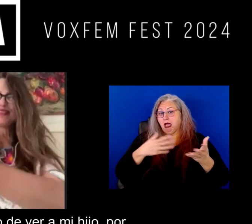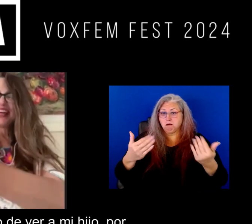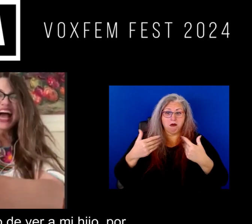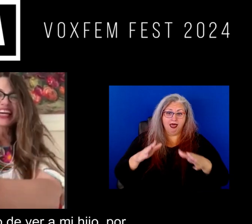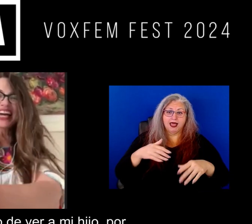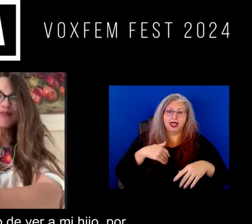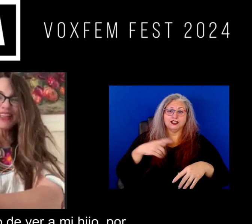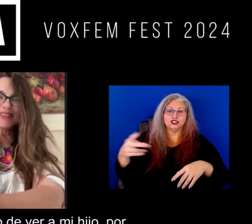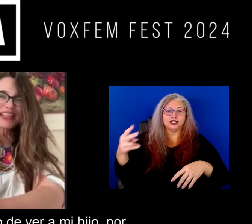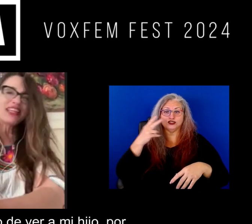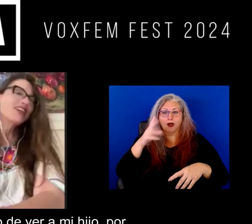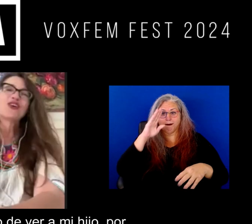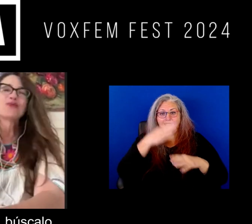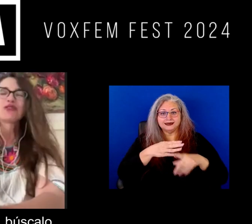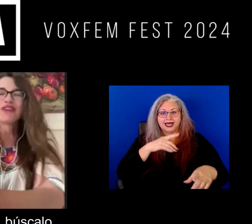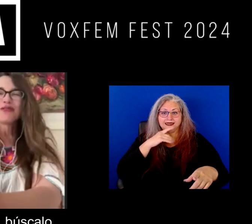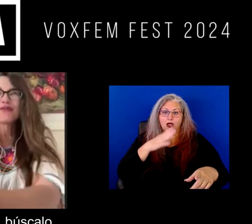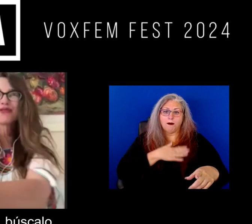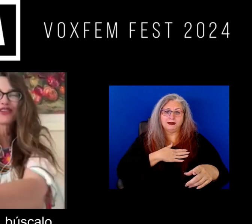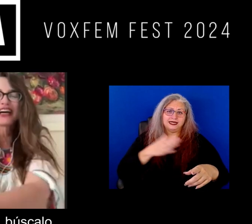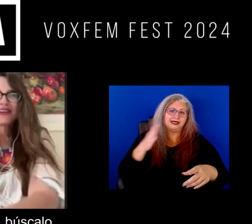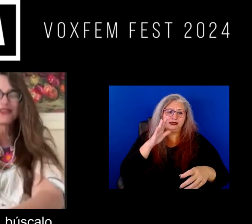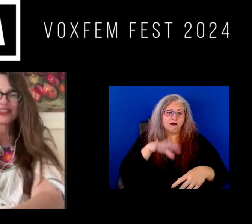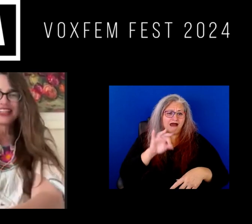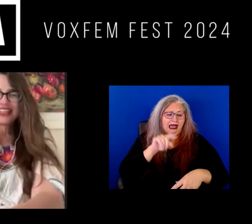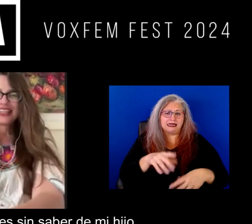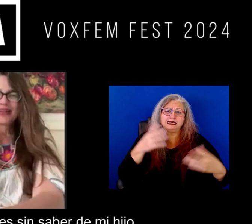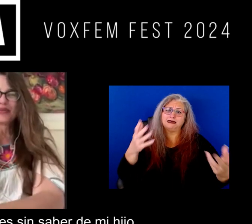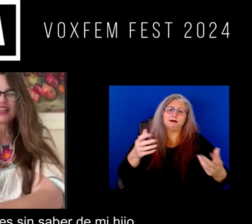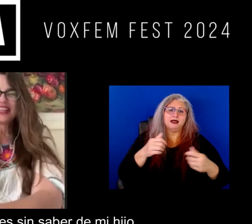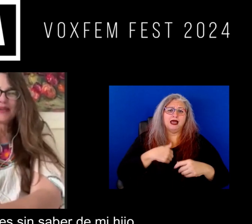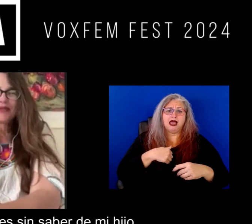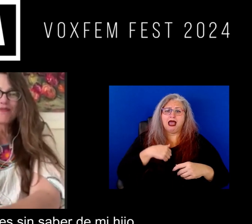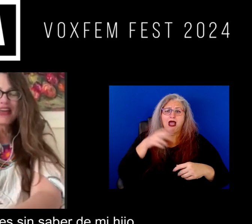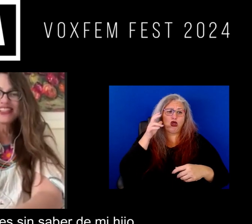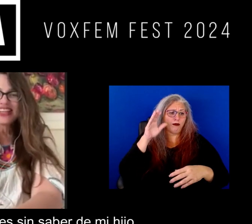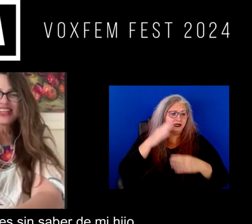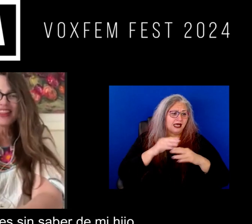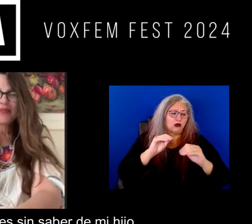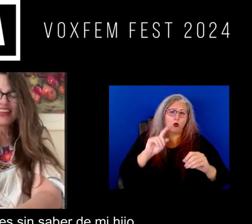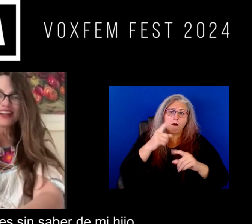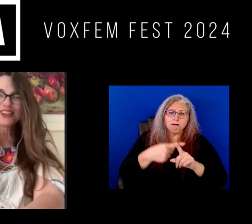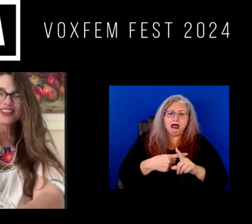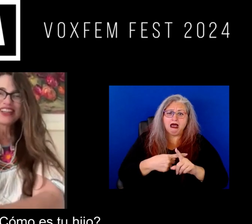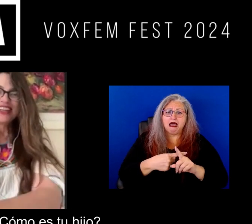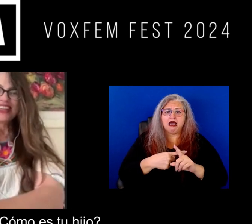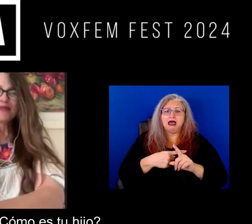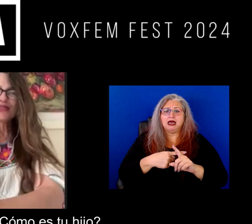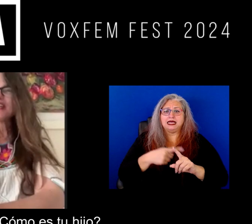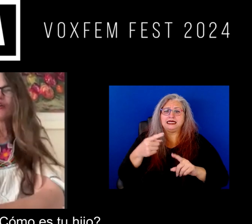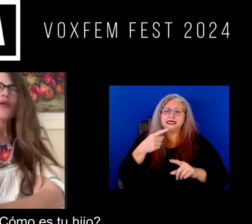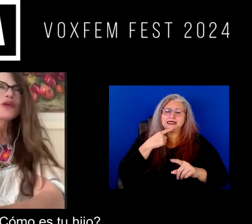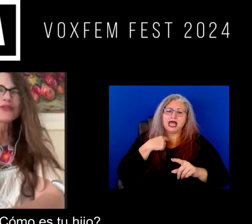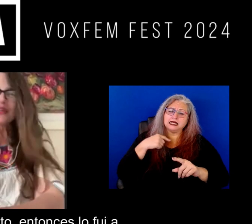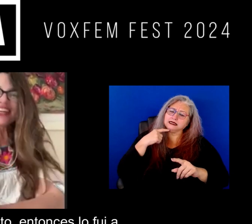dice acabo de ver a mi hijo por favor búscalo porque llevo un mes sin saber de mi hijo y